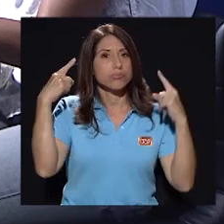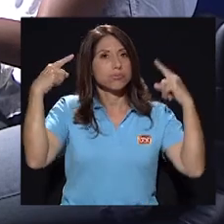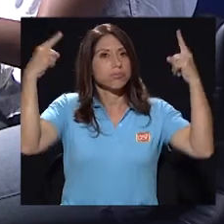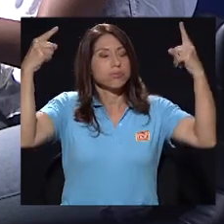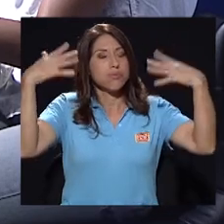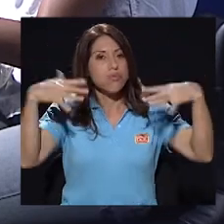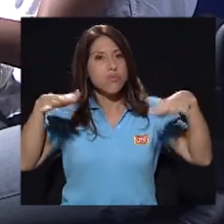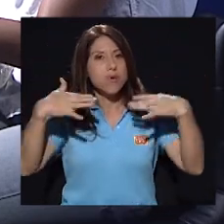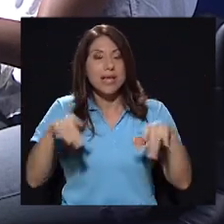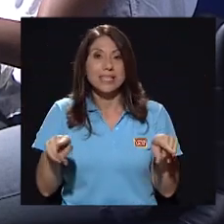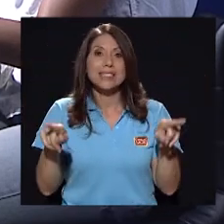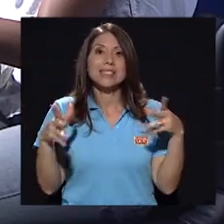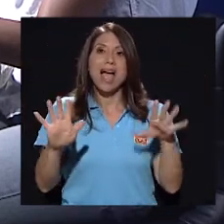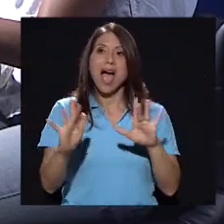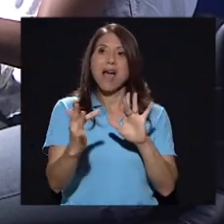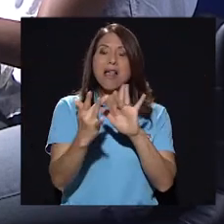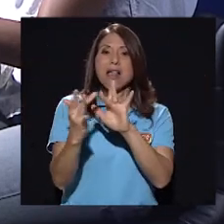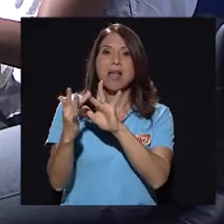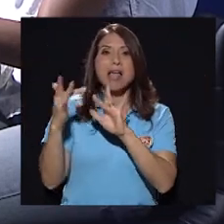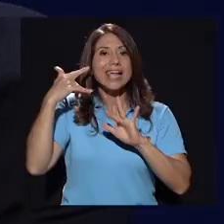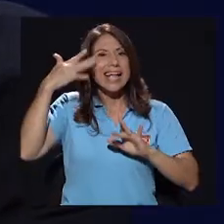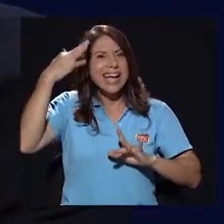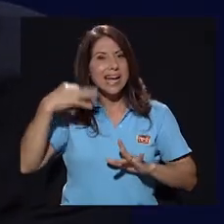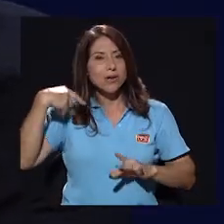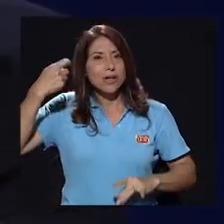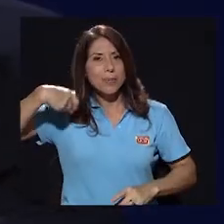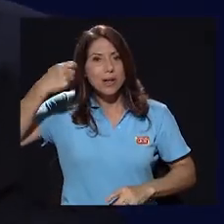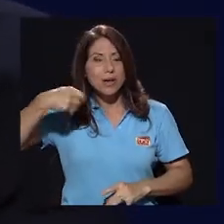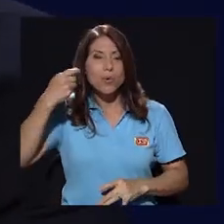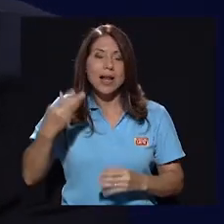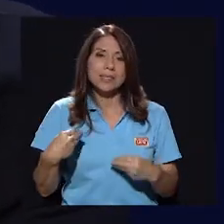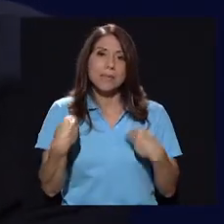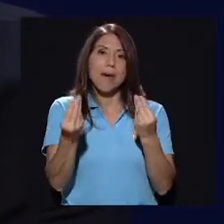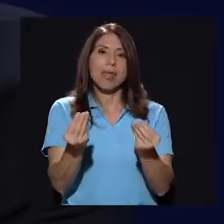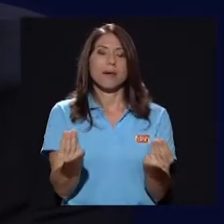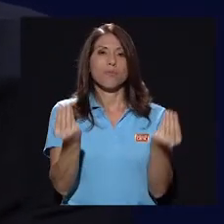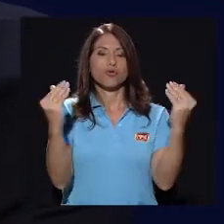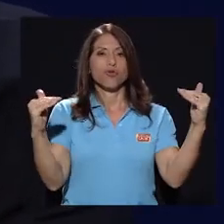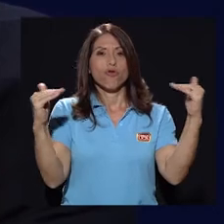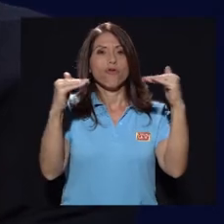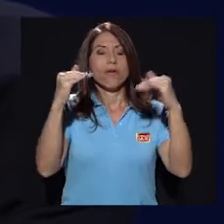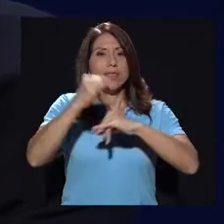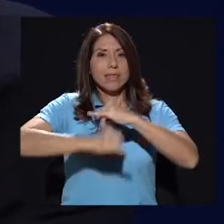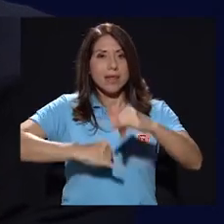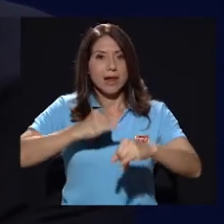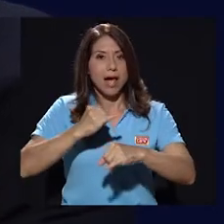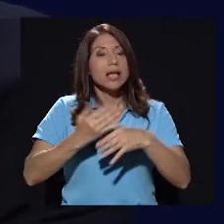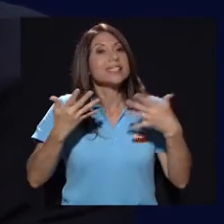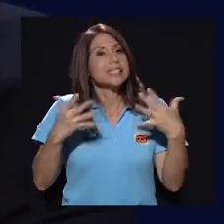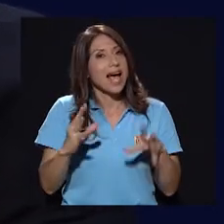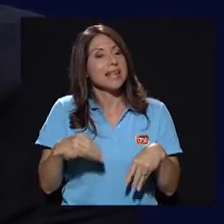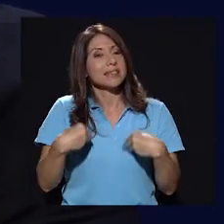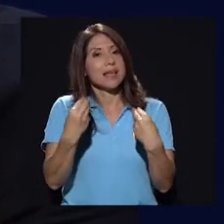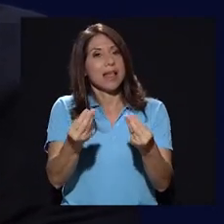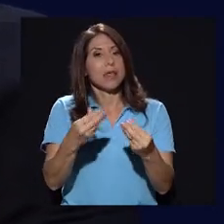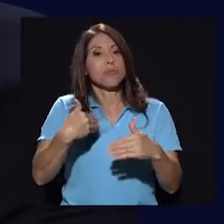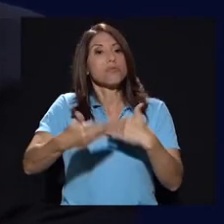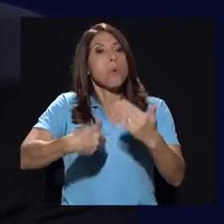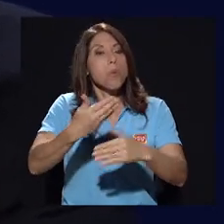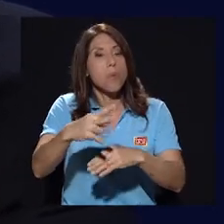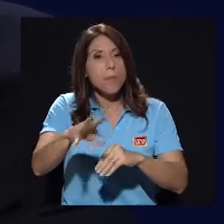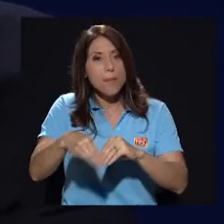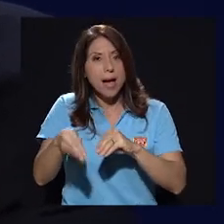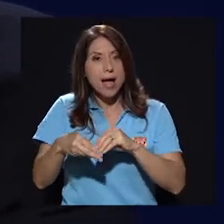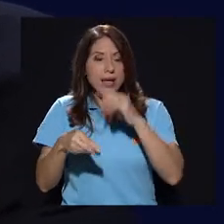incluso ya tuvieron ese roce. Creo que esta película les va a dar mucho roce internacional, bueno, ya les ha dado y les va a dar